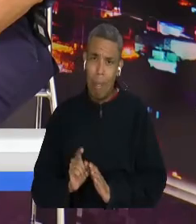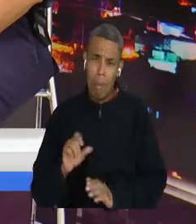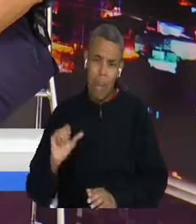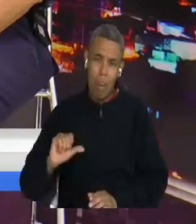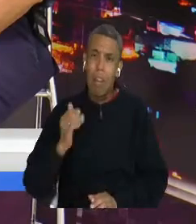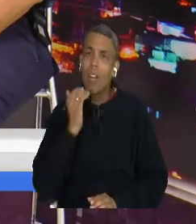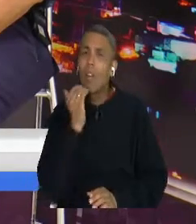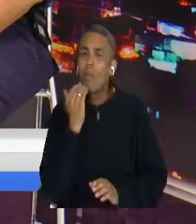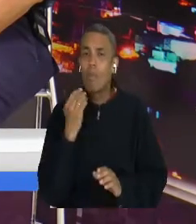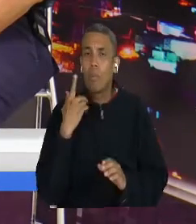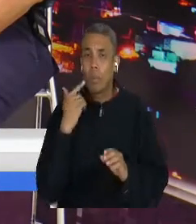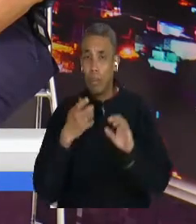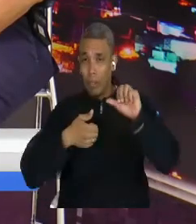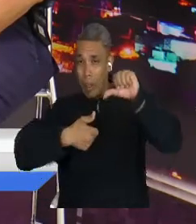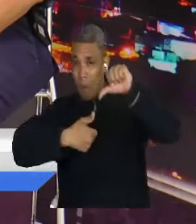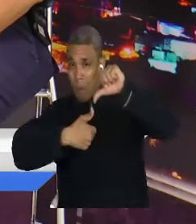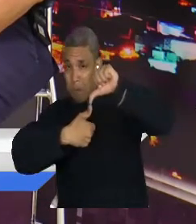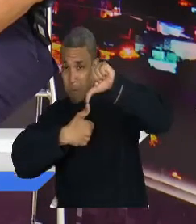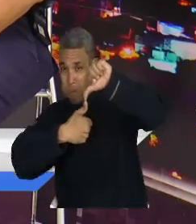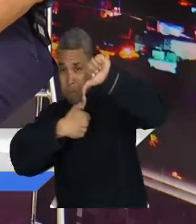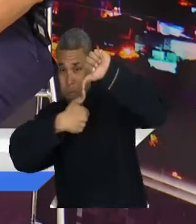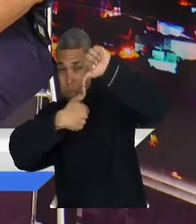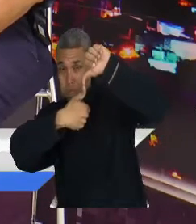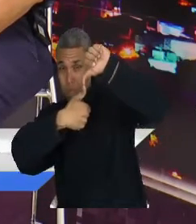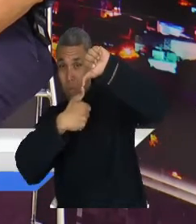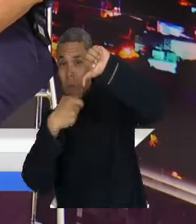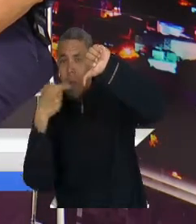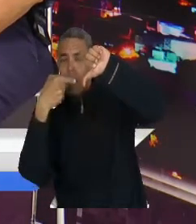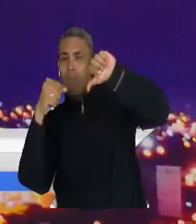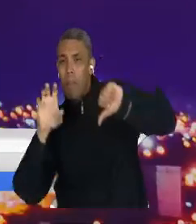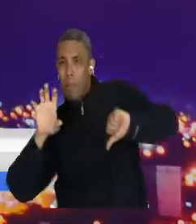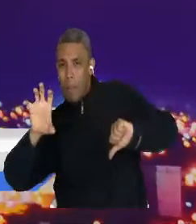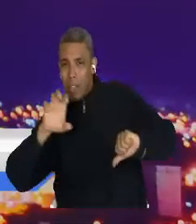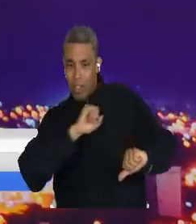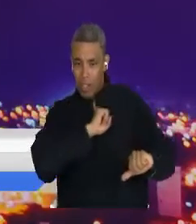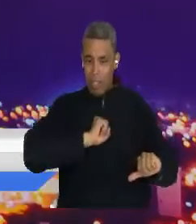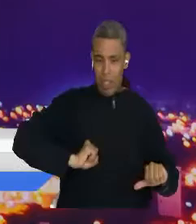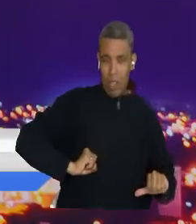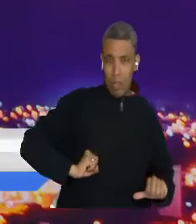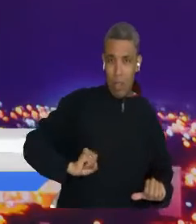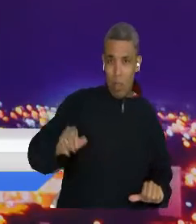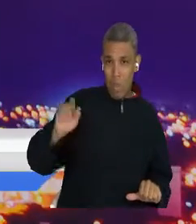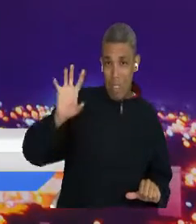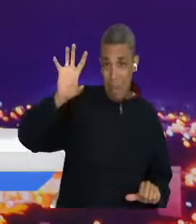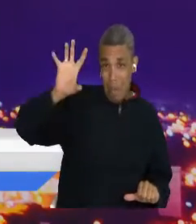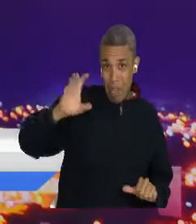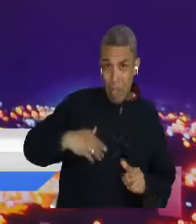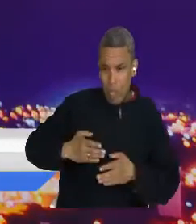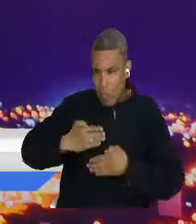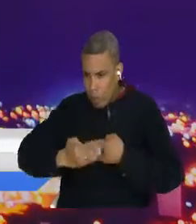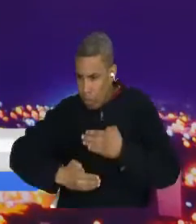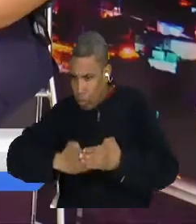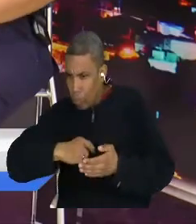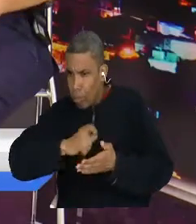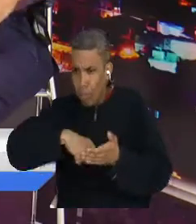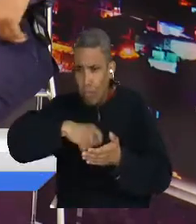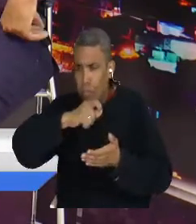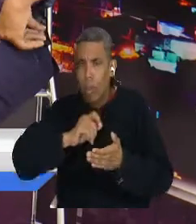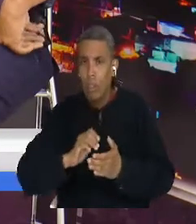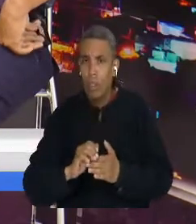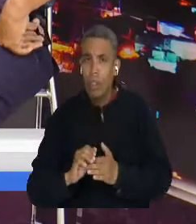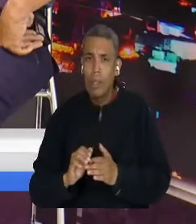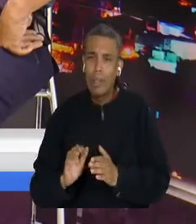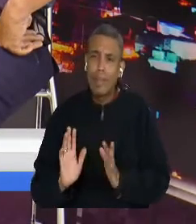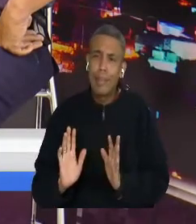para cada paz su fin y para cada fin su paz. ¿Paz Positiva en qué país la ha visto?